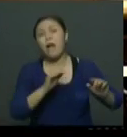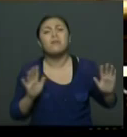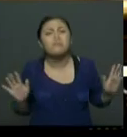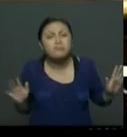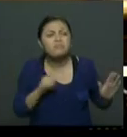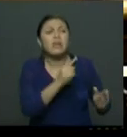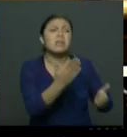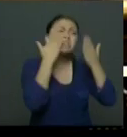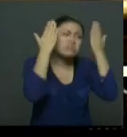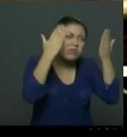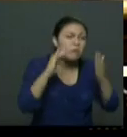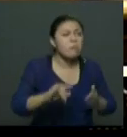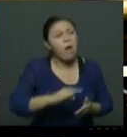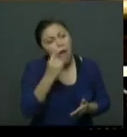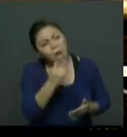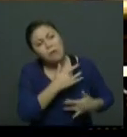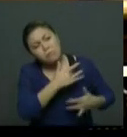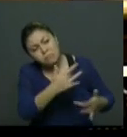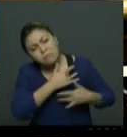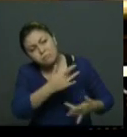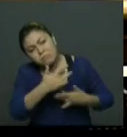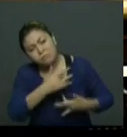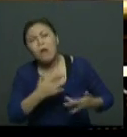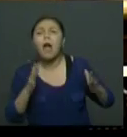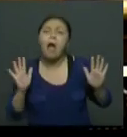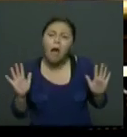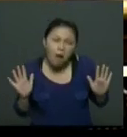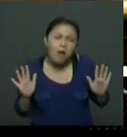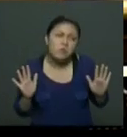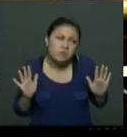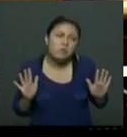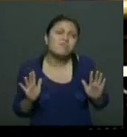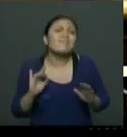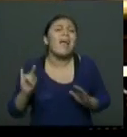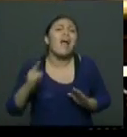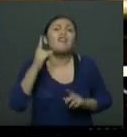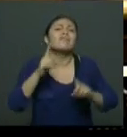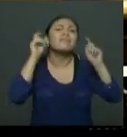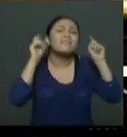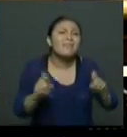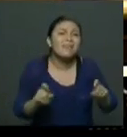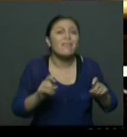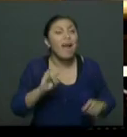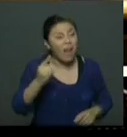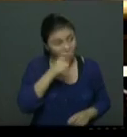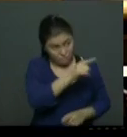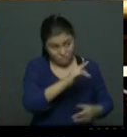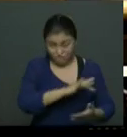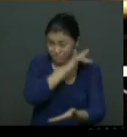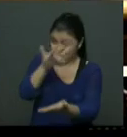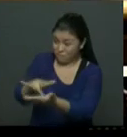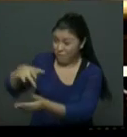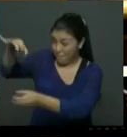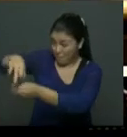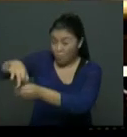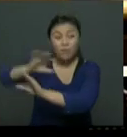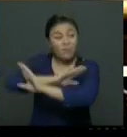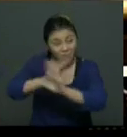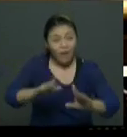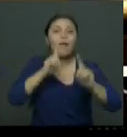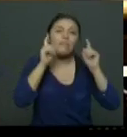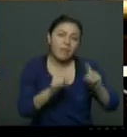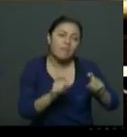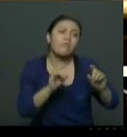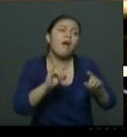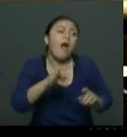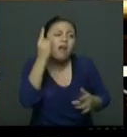generar vía el voto porque algunos reconocimientos habrá que darle a los ciudadanos que activamente y de manera consciente han salido a votar en